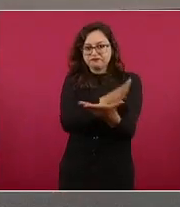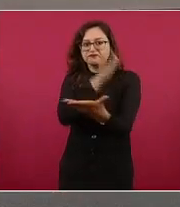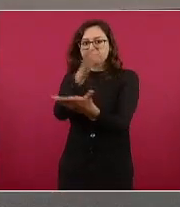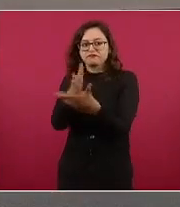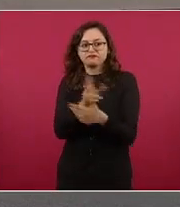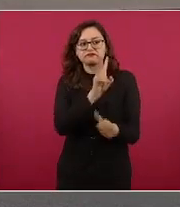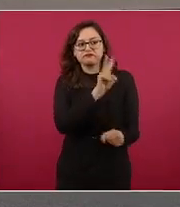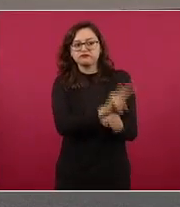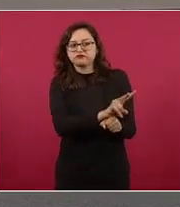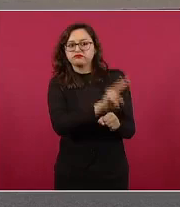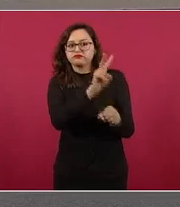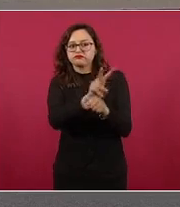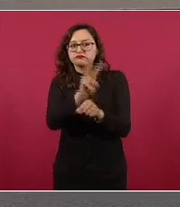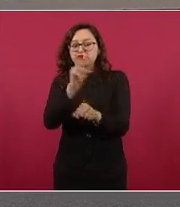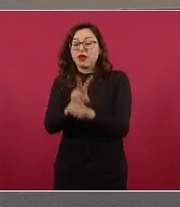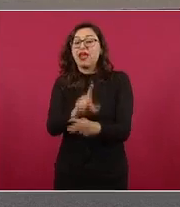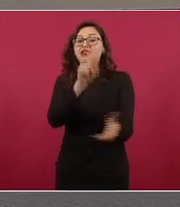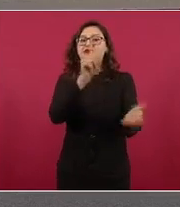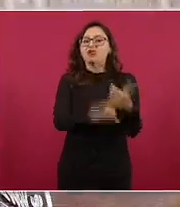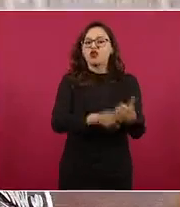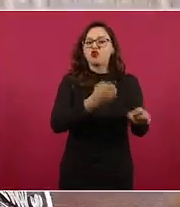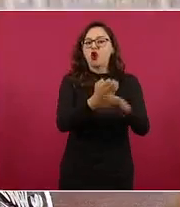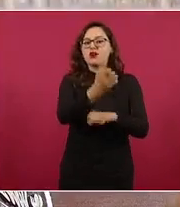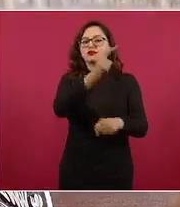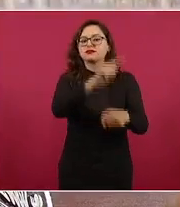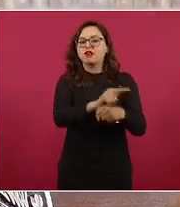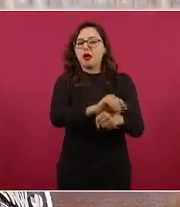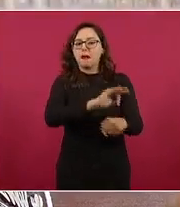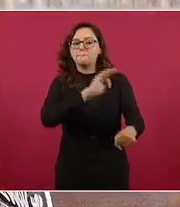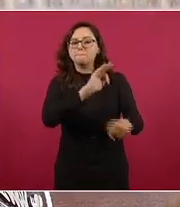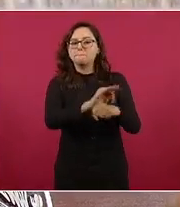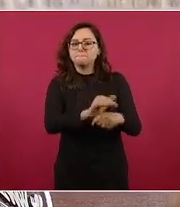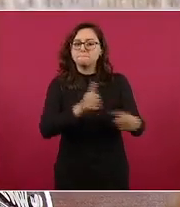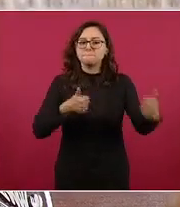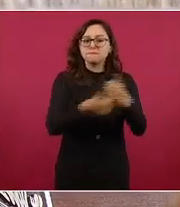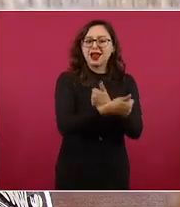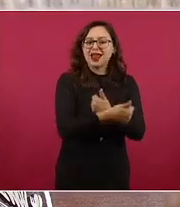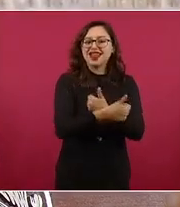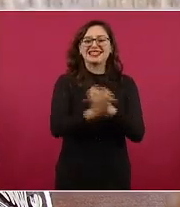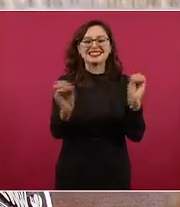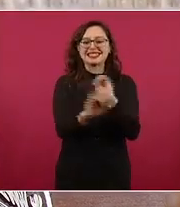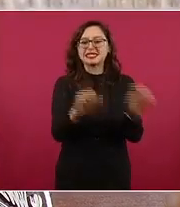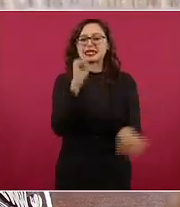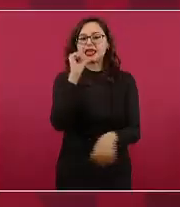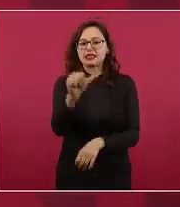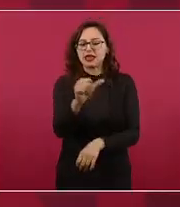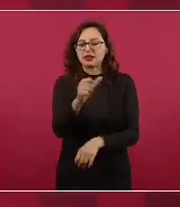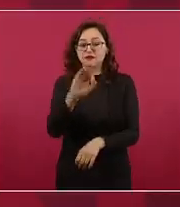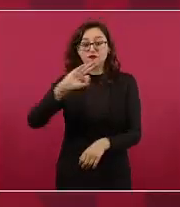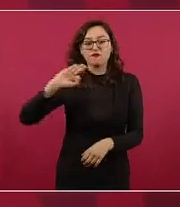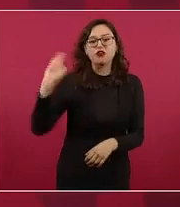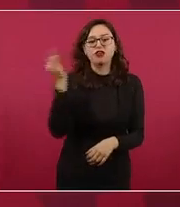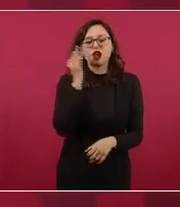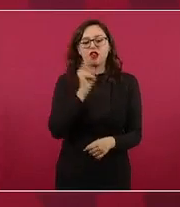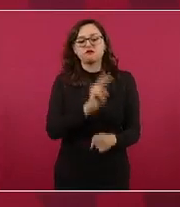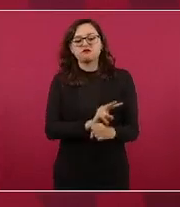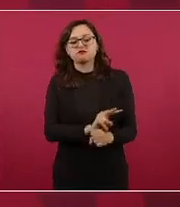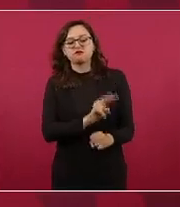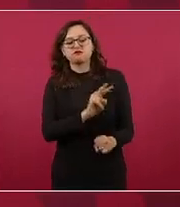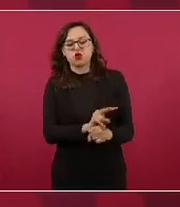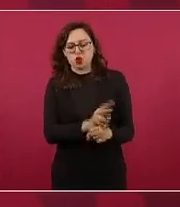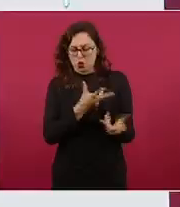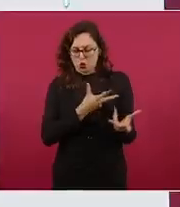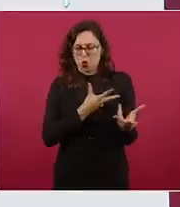nadie y se actúe con rectitud y estamos trabajando de manera coordinada con las